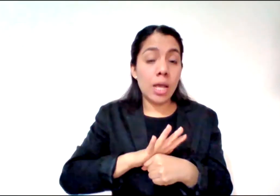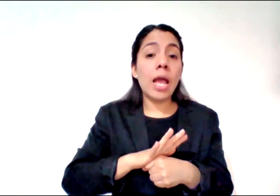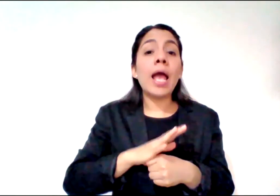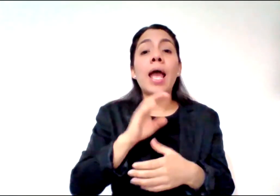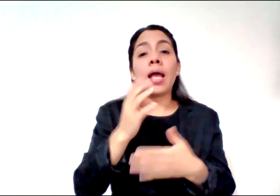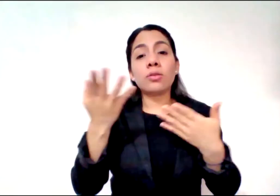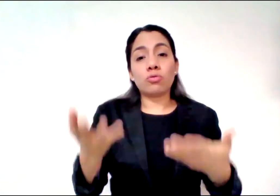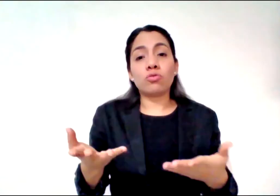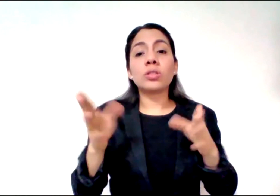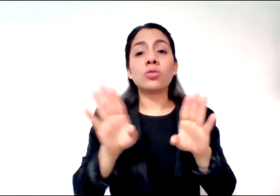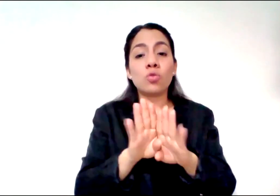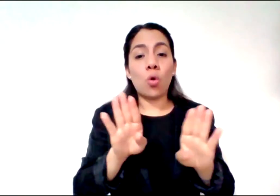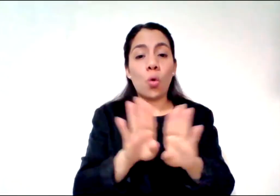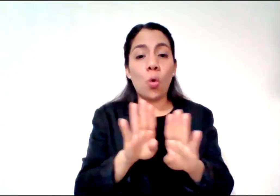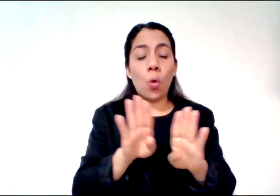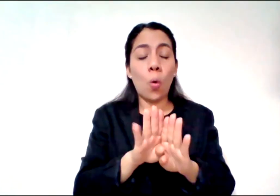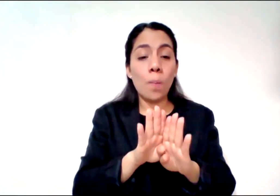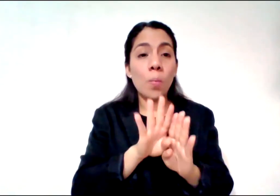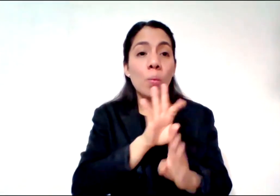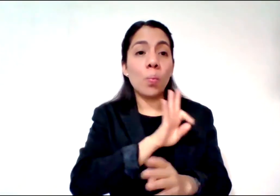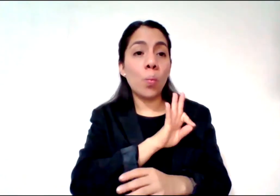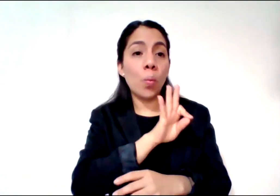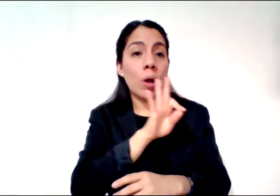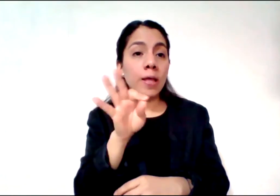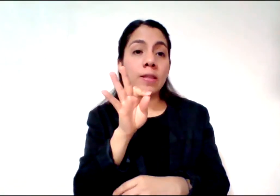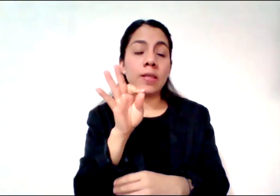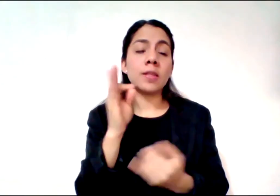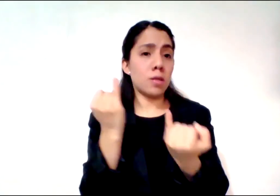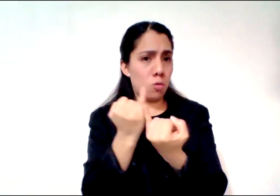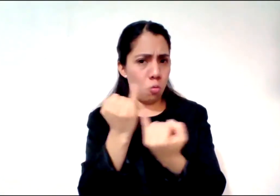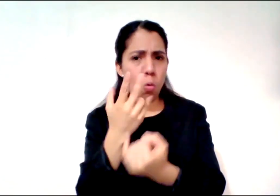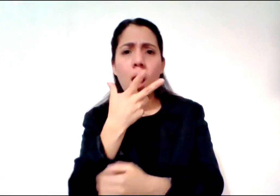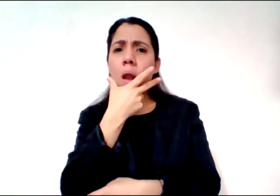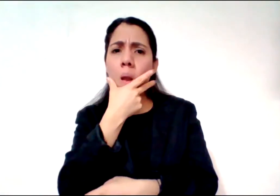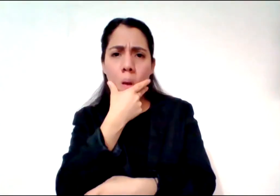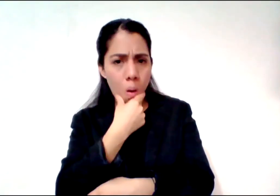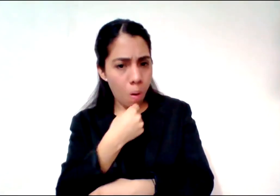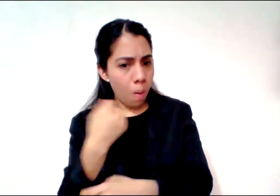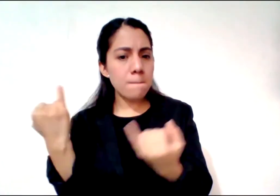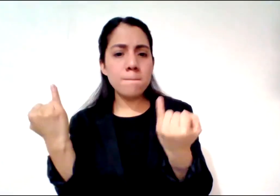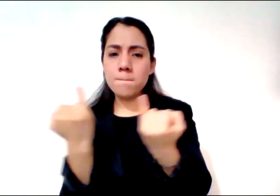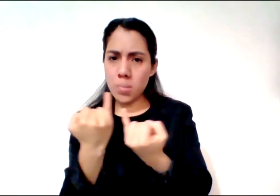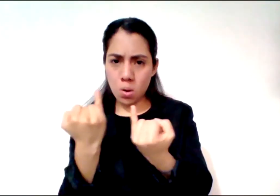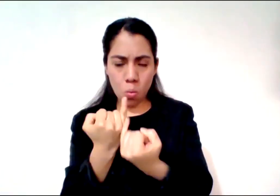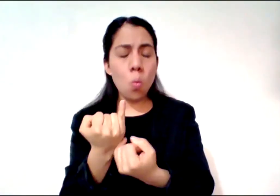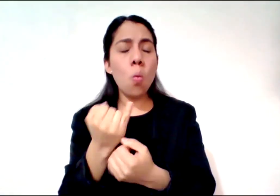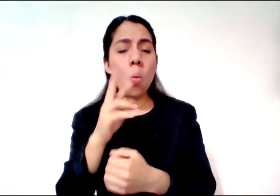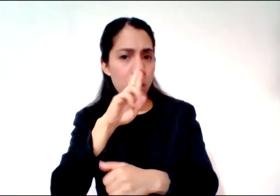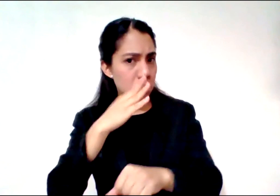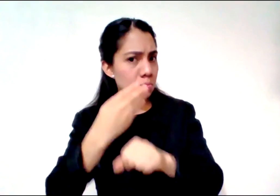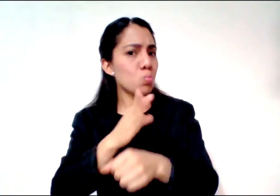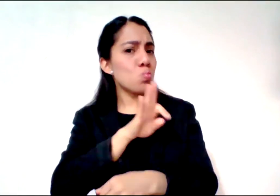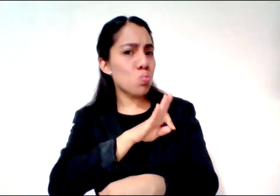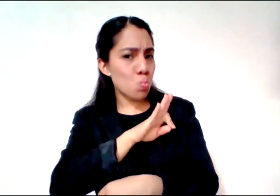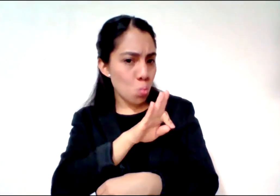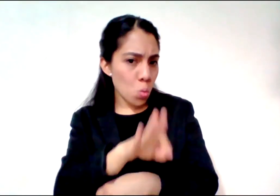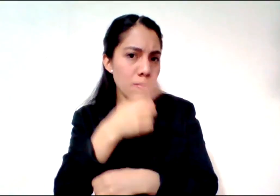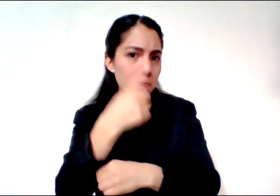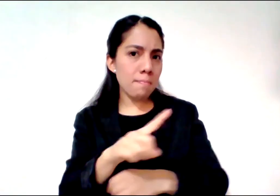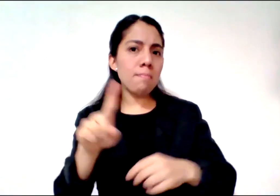también puedan ser parte de asumir esa responsabilidad de lo que implica crear